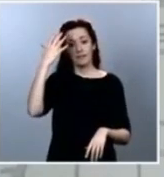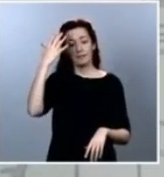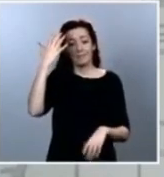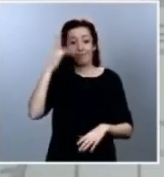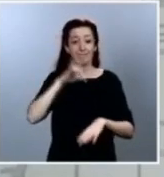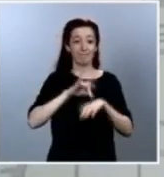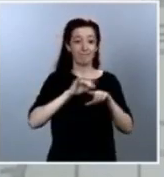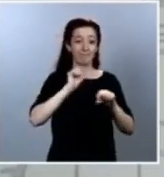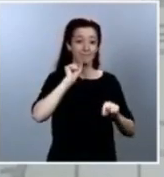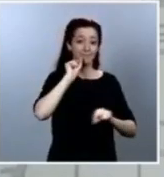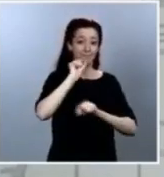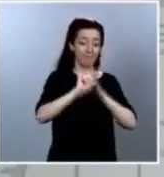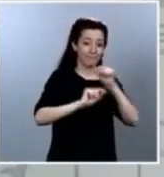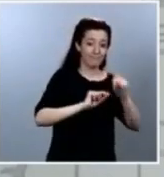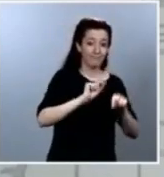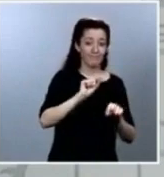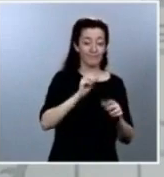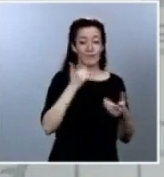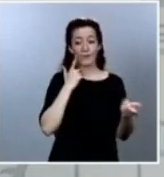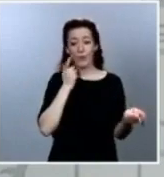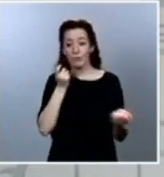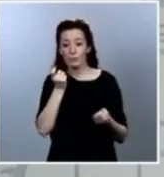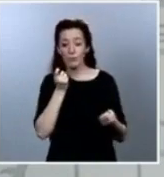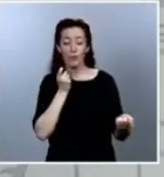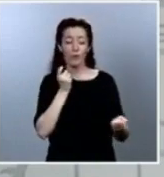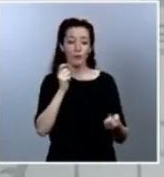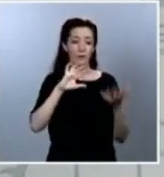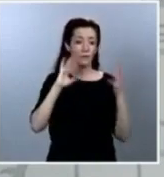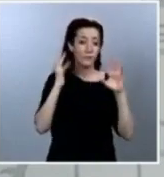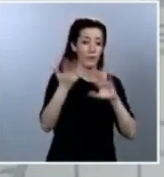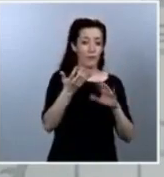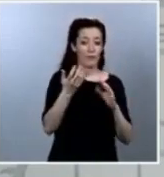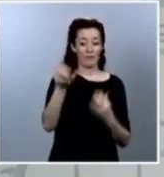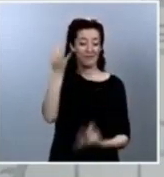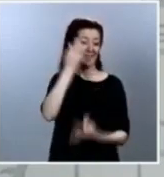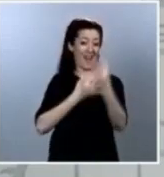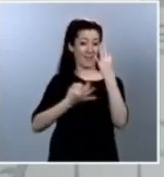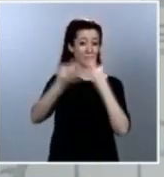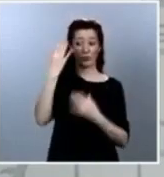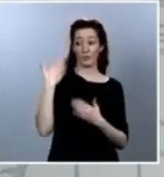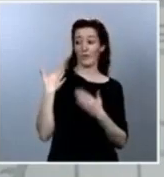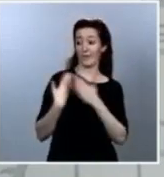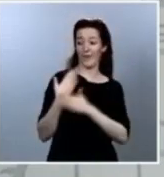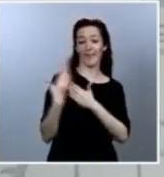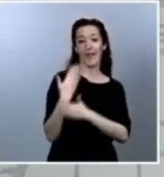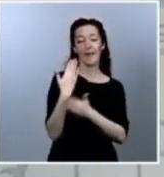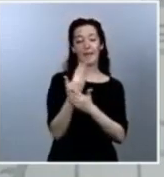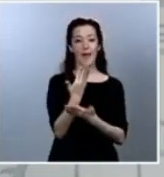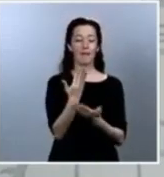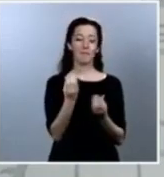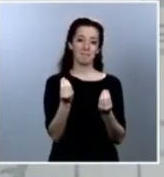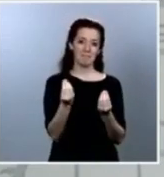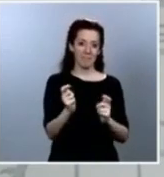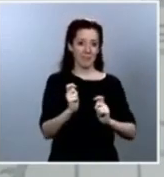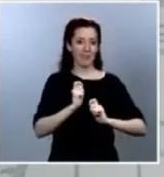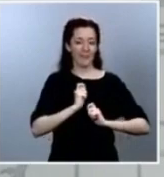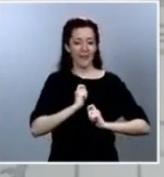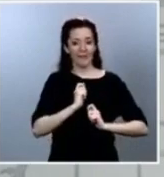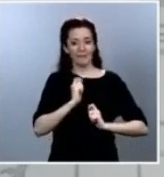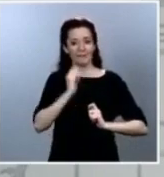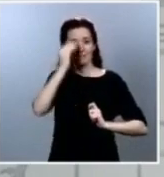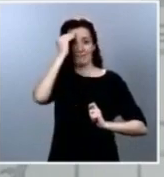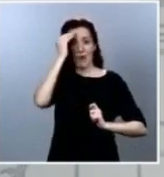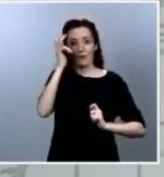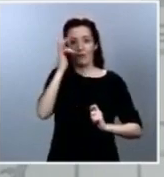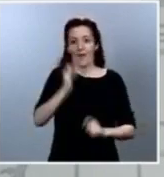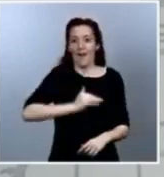y los datos que estamos viendo a lo largo de estos últimos días invitan a un razonable y moderado optimismo en cuanto a que efectivamente